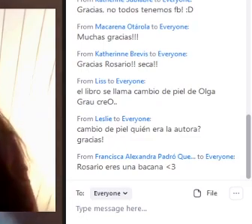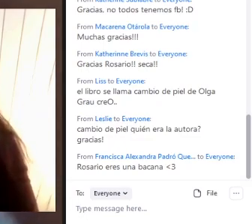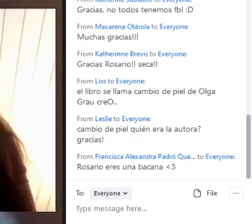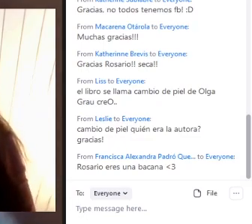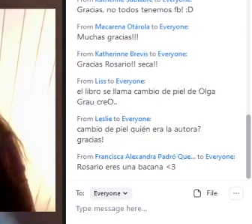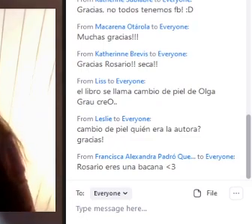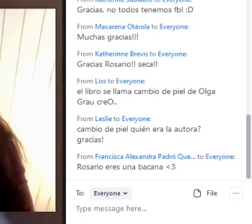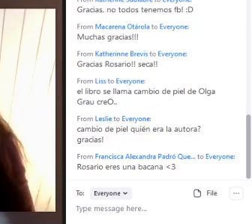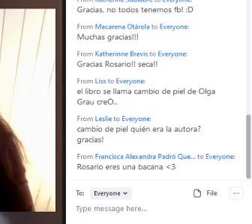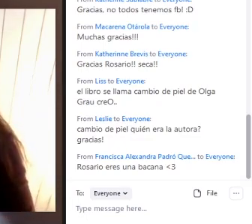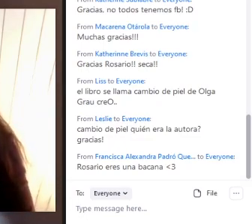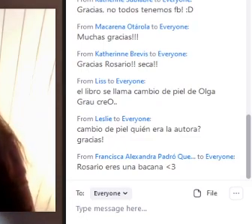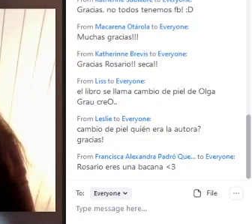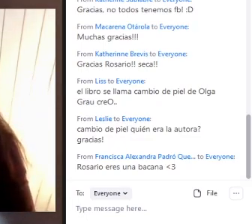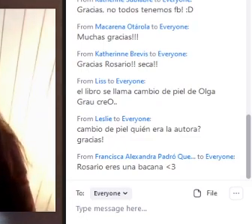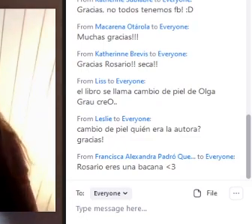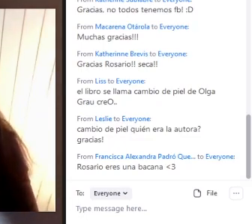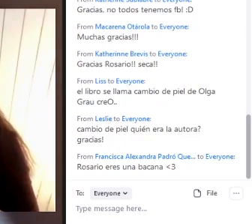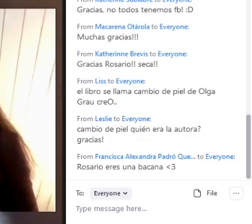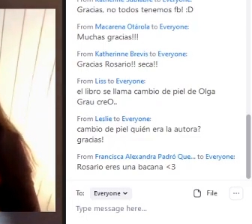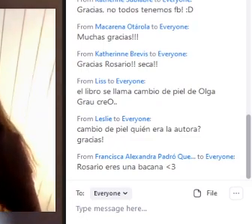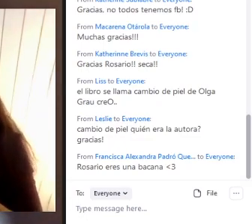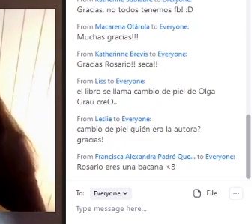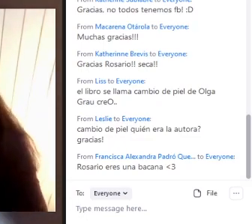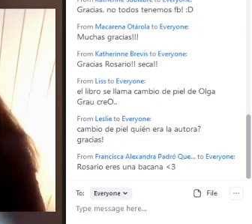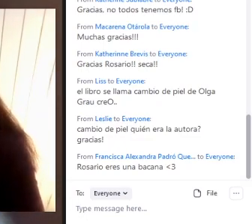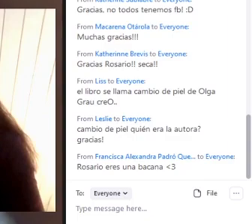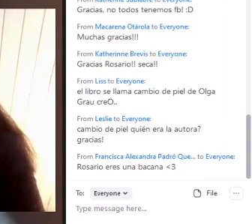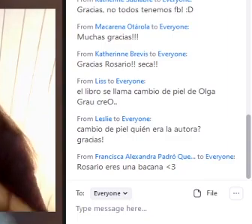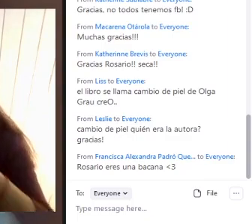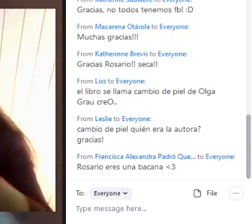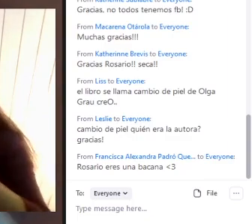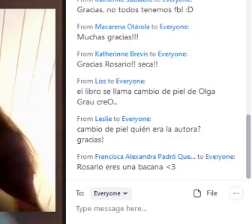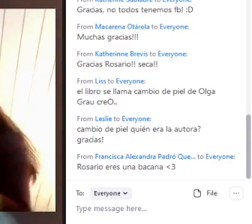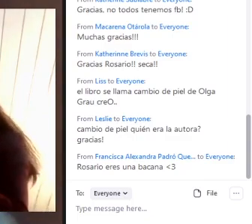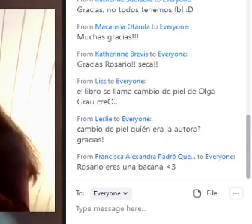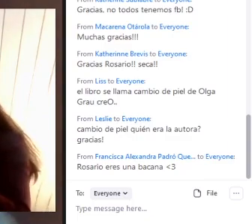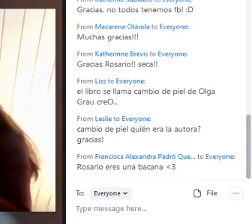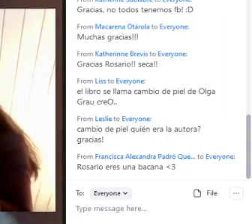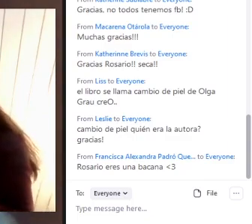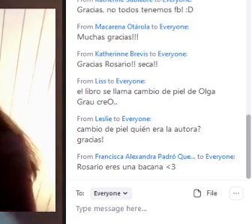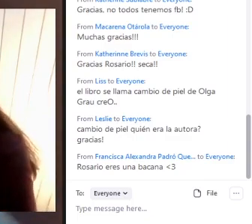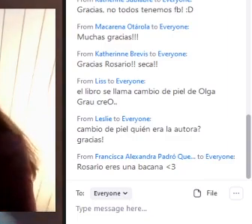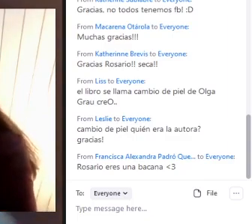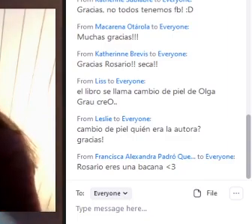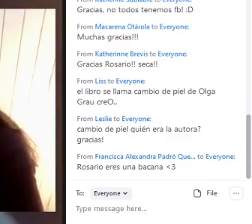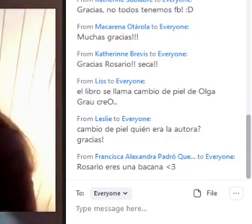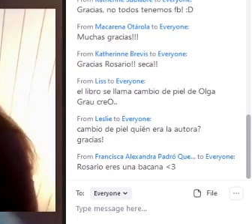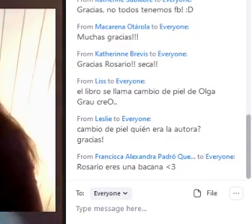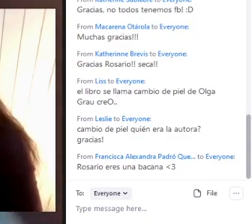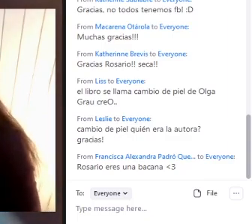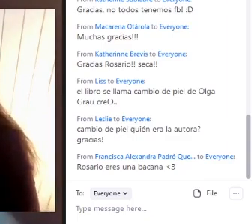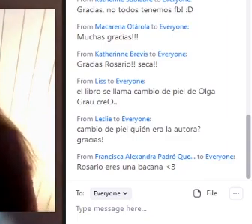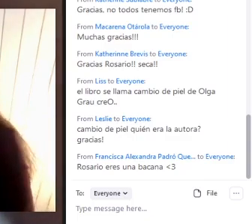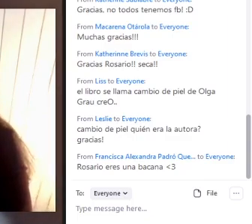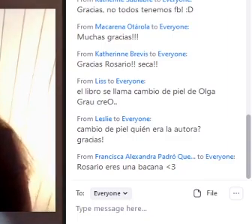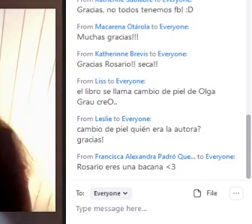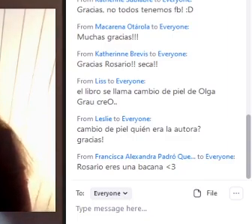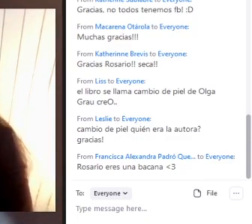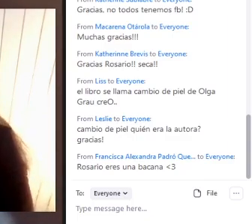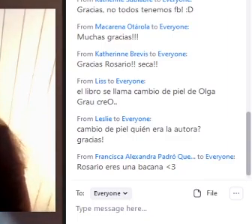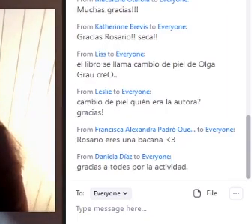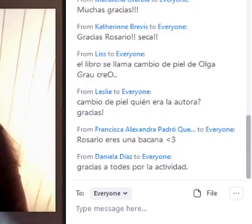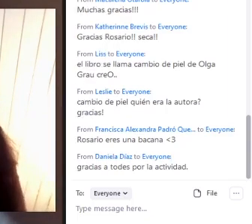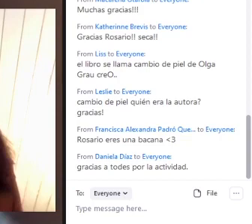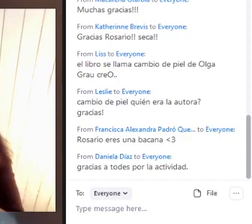Romana Ha tenido Directamente Ciertas materias De influencia ¿Ya? Entonces por lo tanto Lo mismo pasa Hizo la extensión Entre educación